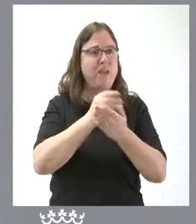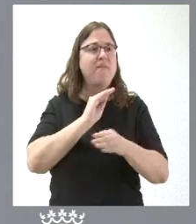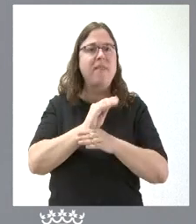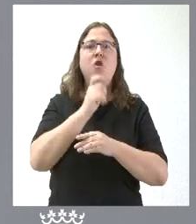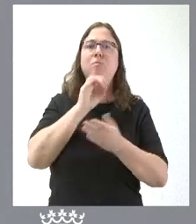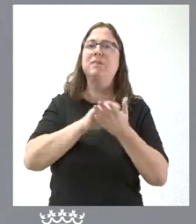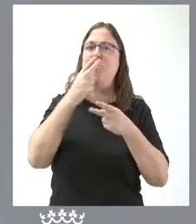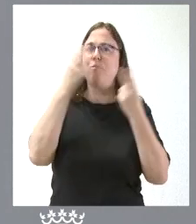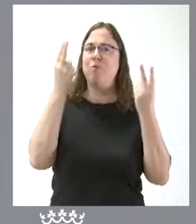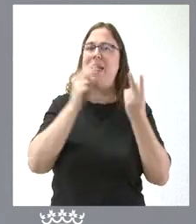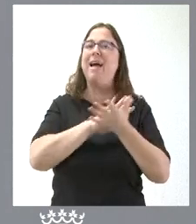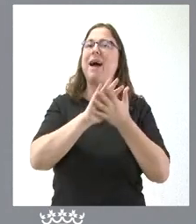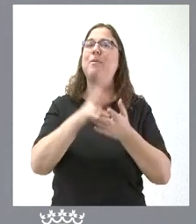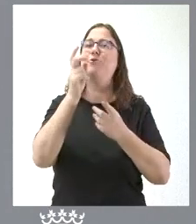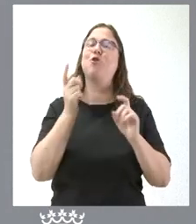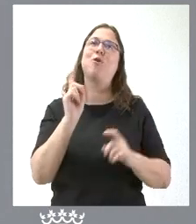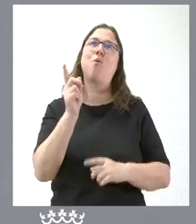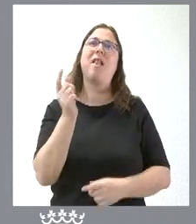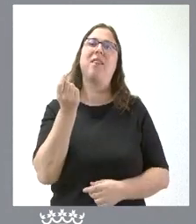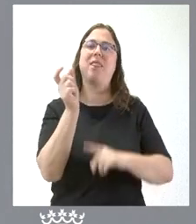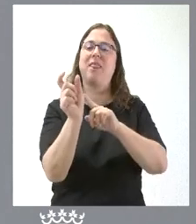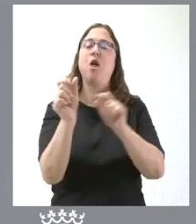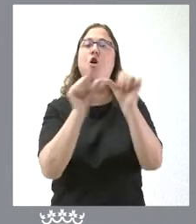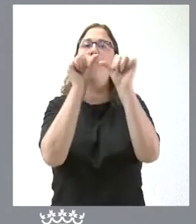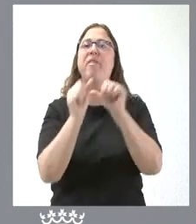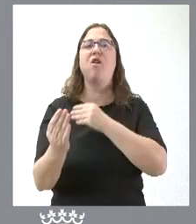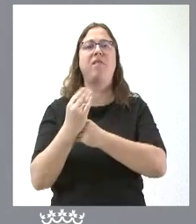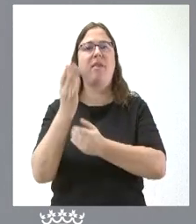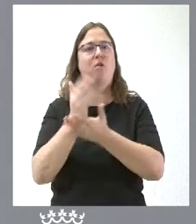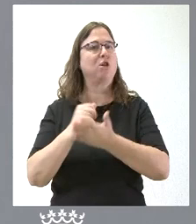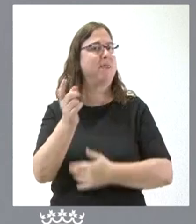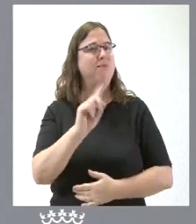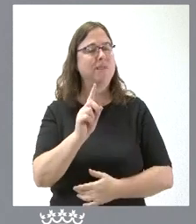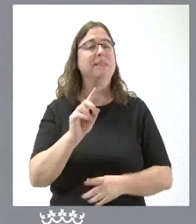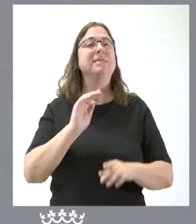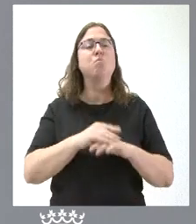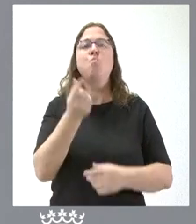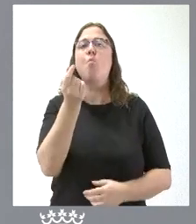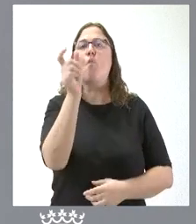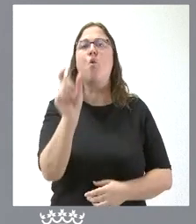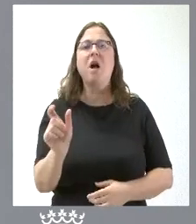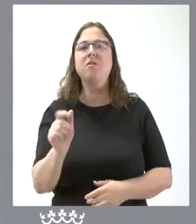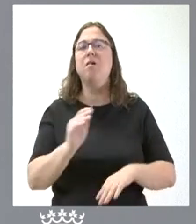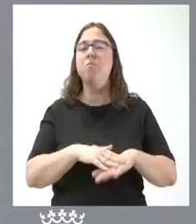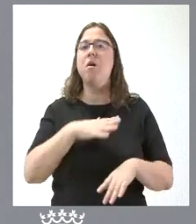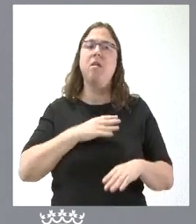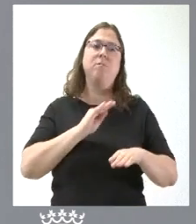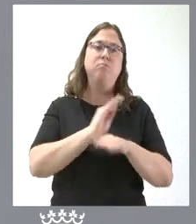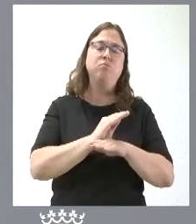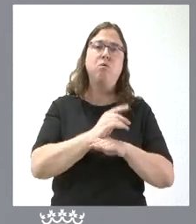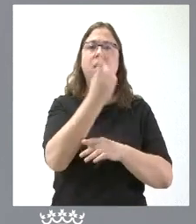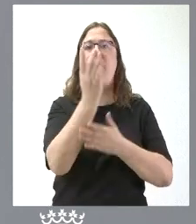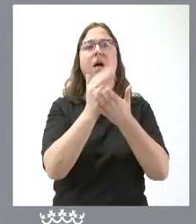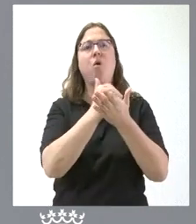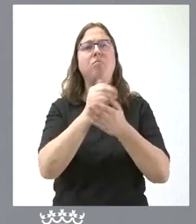es solo hablar de una cifra sobre el modelo de financiación sino es hablar la cuantía que se puede destinar por parte de las comunidades